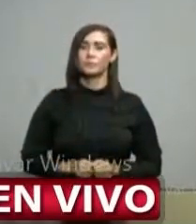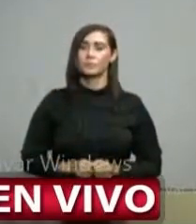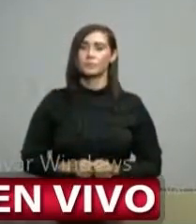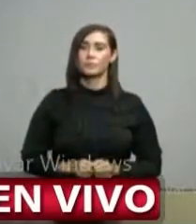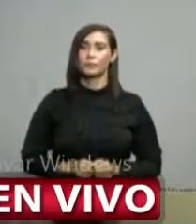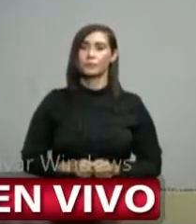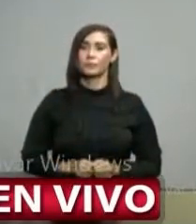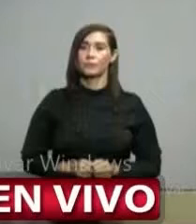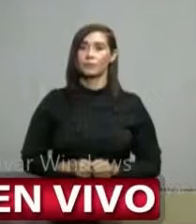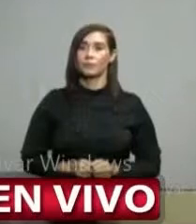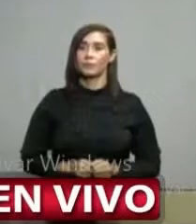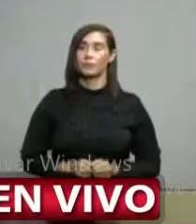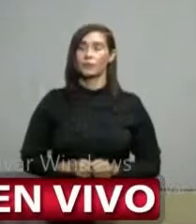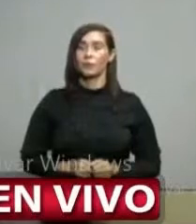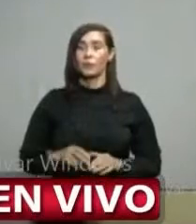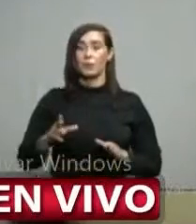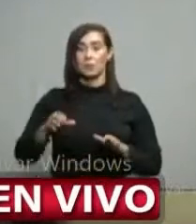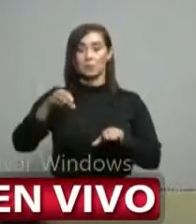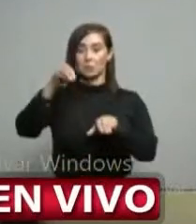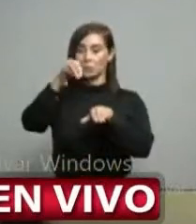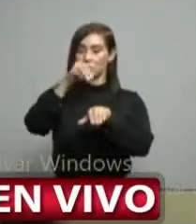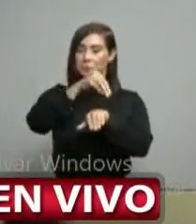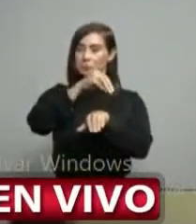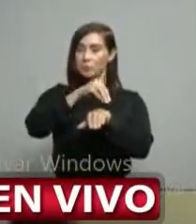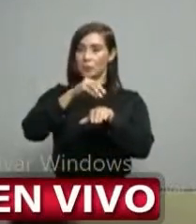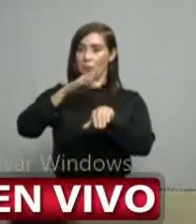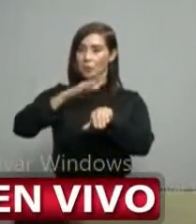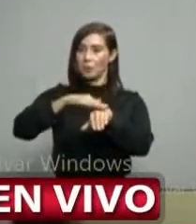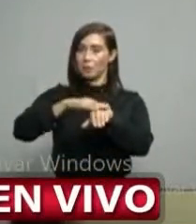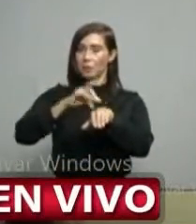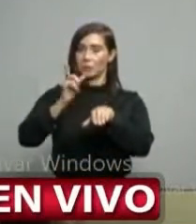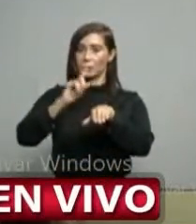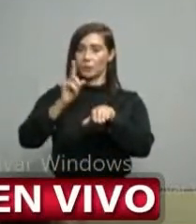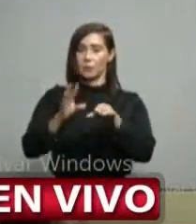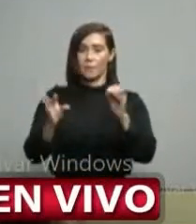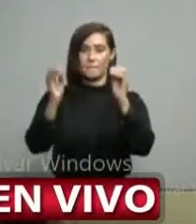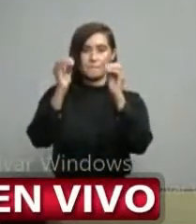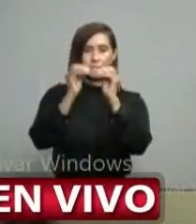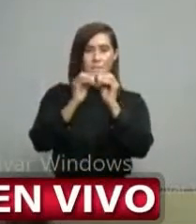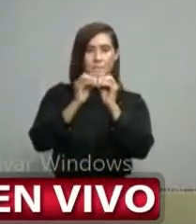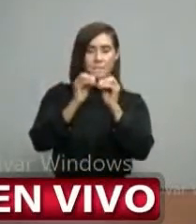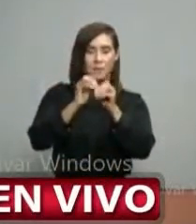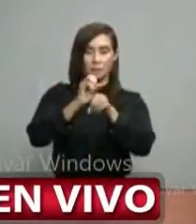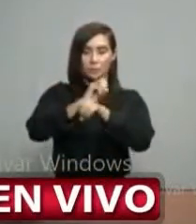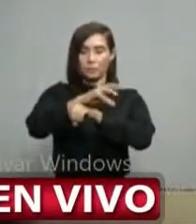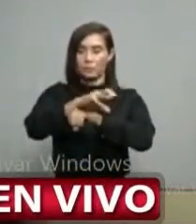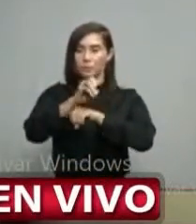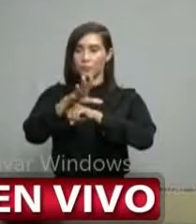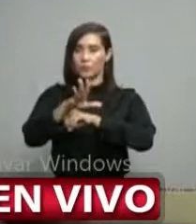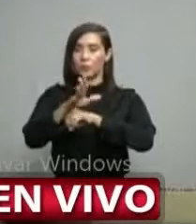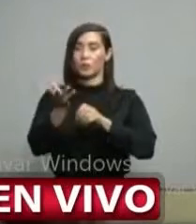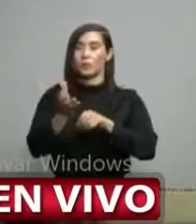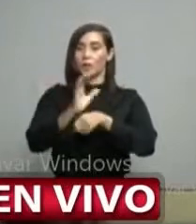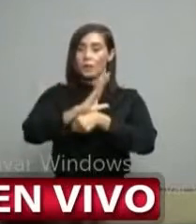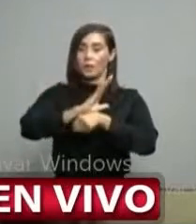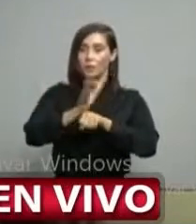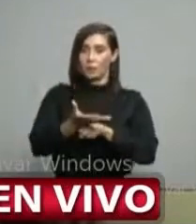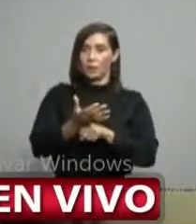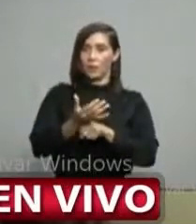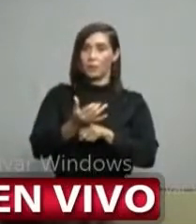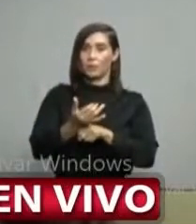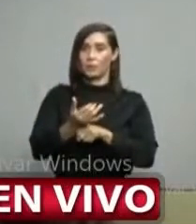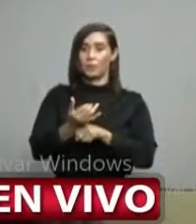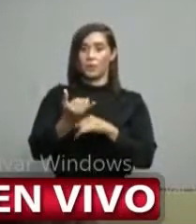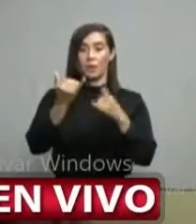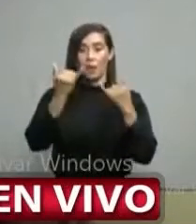demarcación con mayor índice de contagio y de defunciones, tras sus intervenciones del Ministerio de Salud, la provincia de Duarte presenta